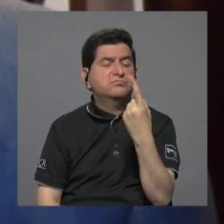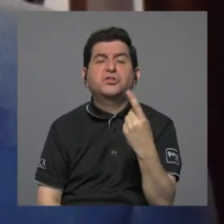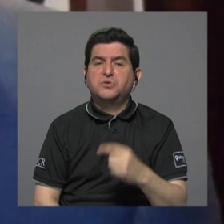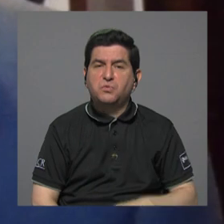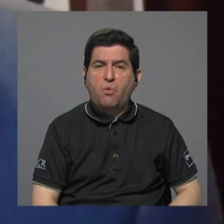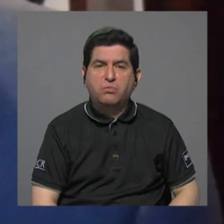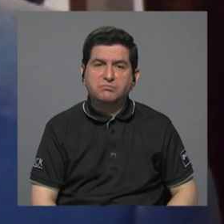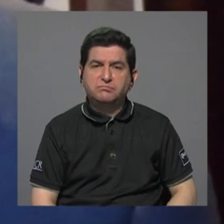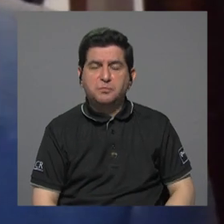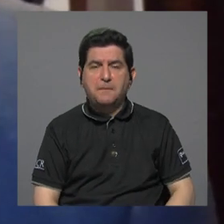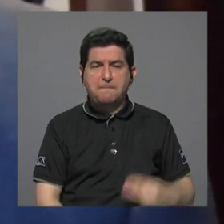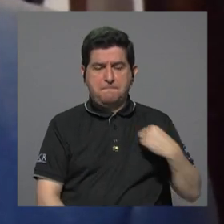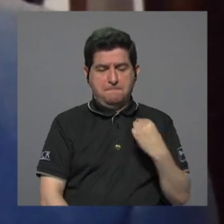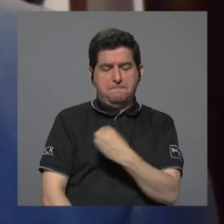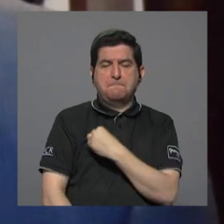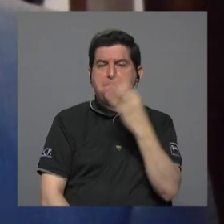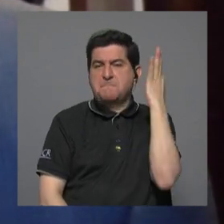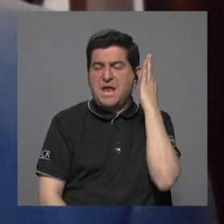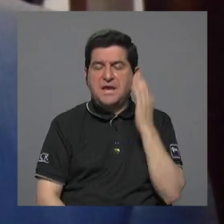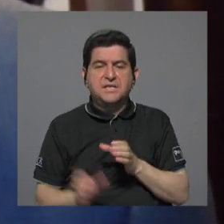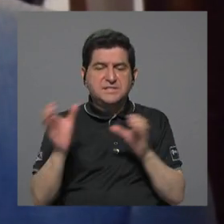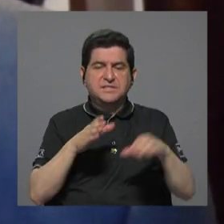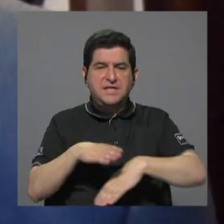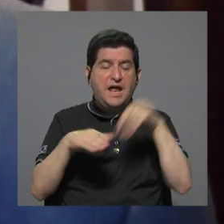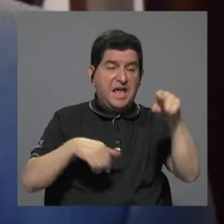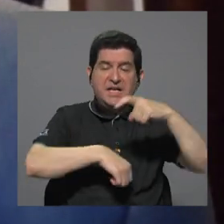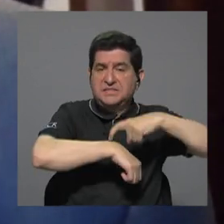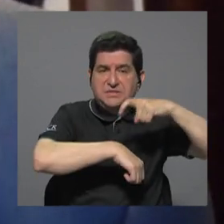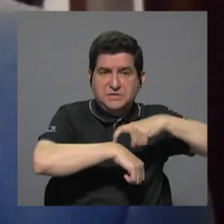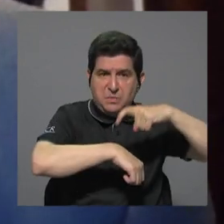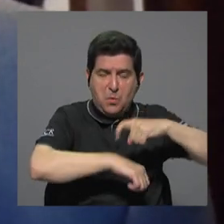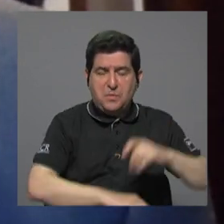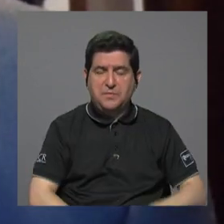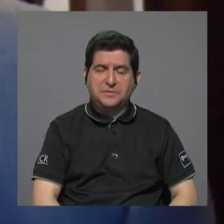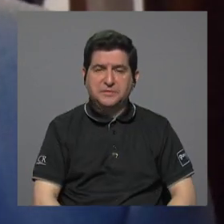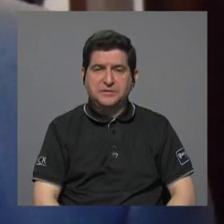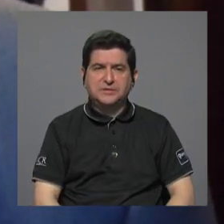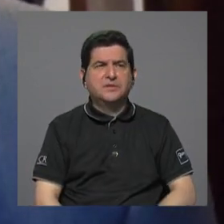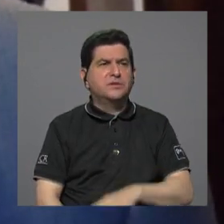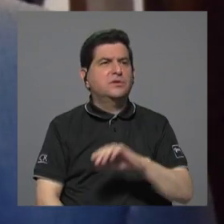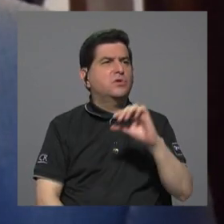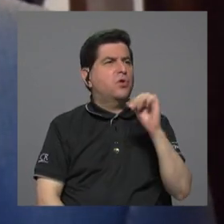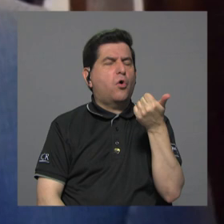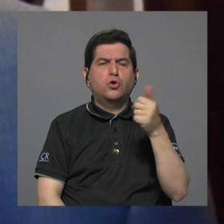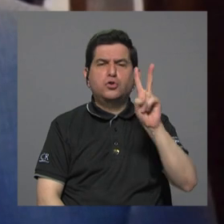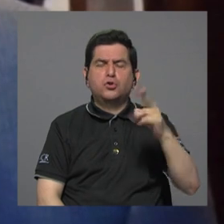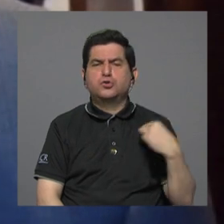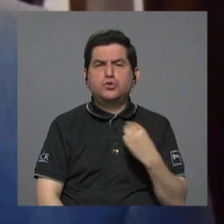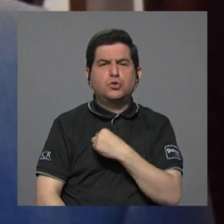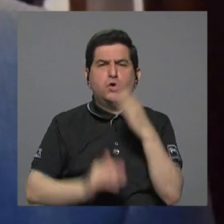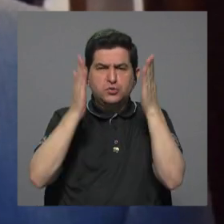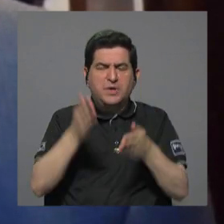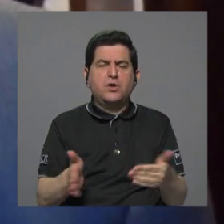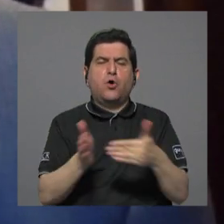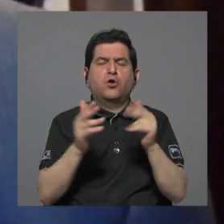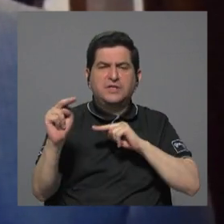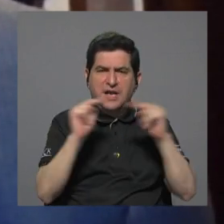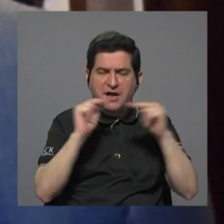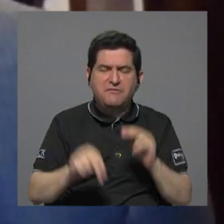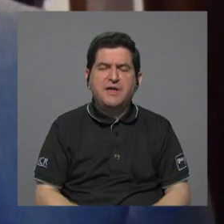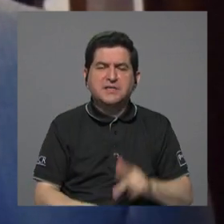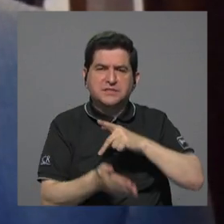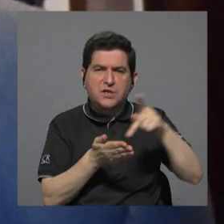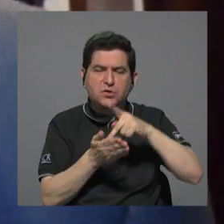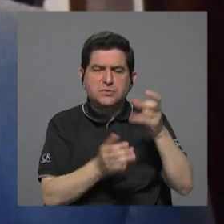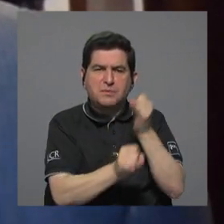que la ministra de Comercio Exterior en aquel entonces y otros dos ministros tenían que renegociar las tarifas de